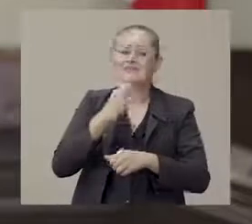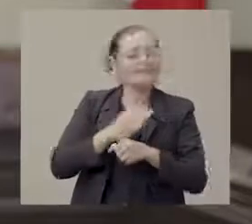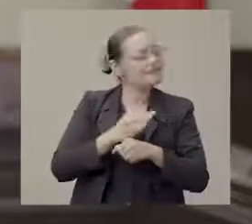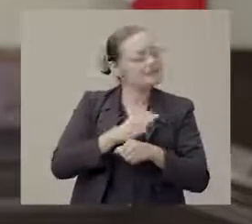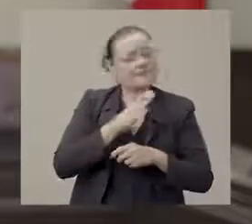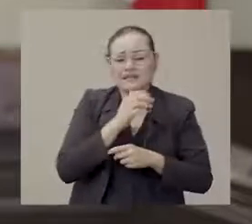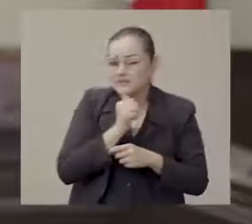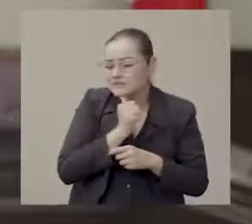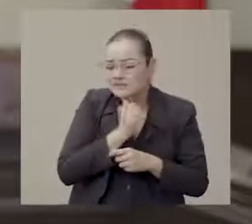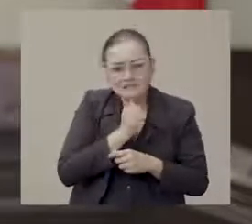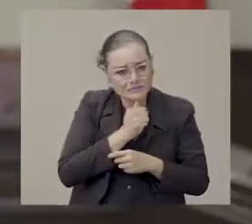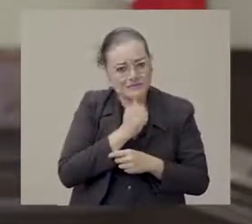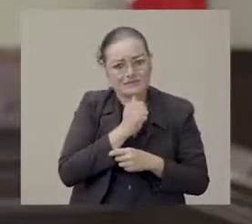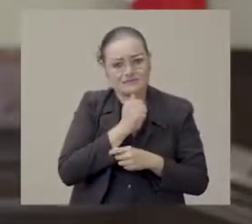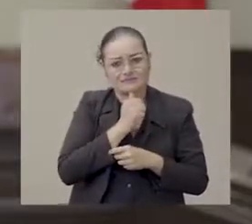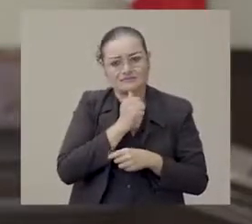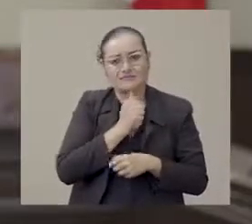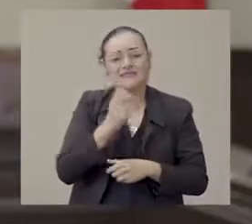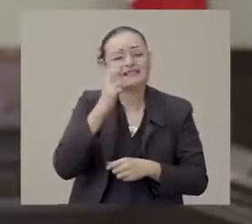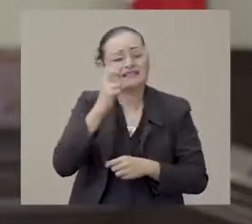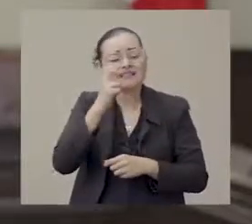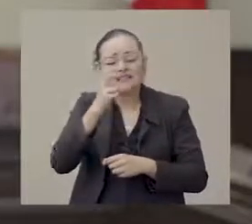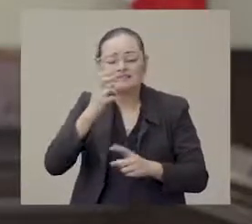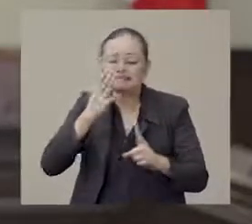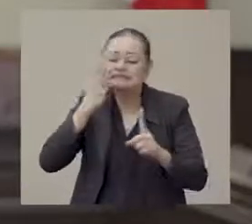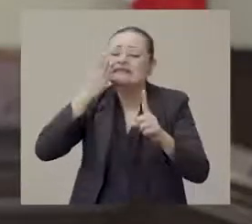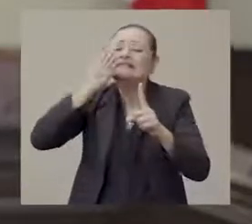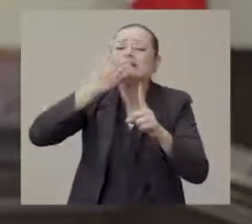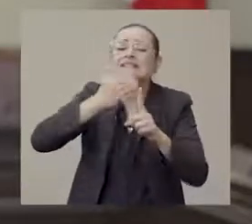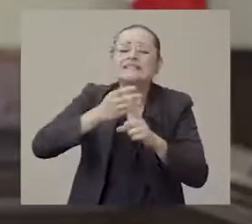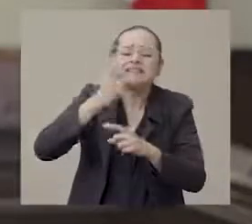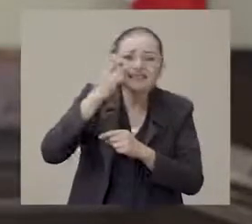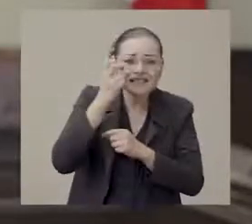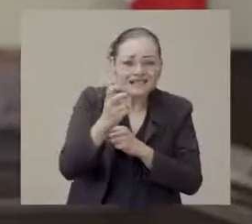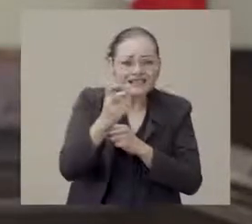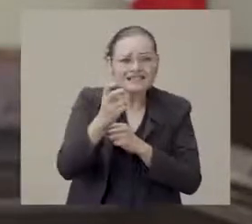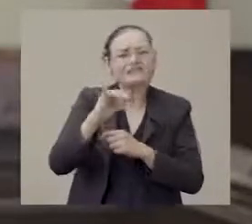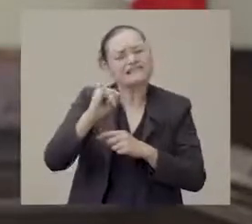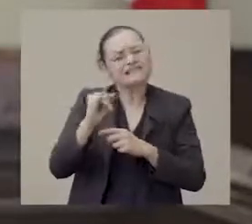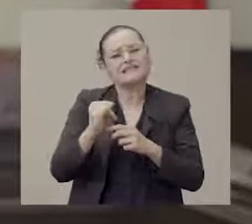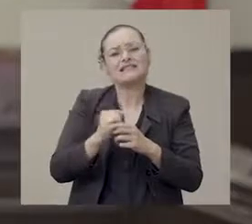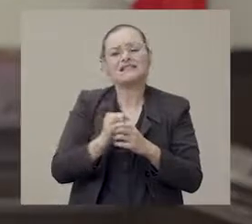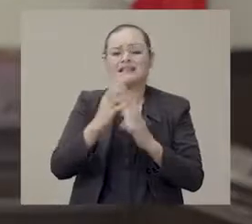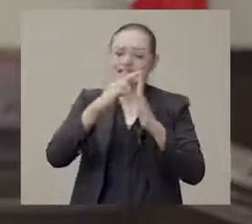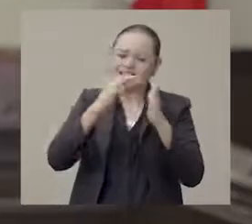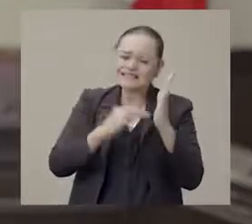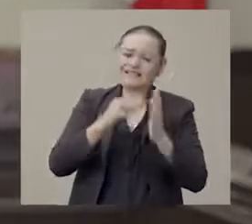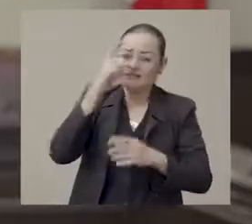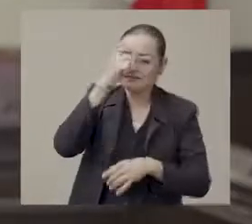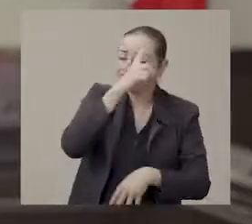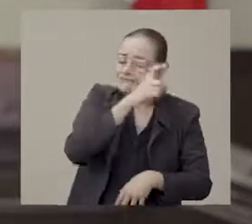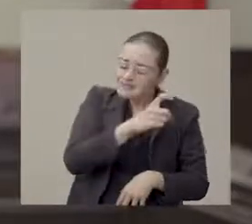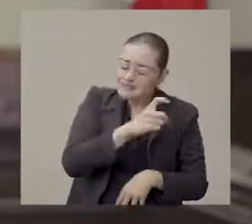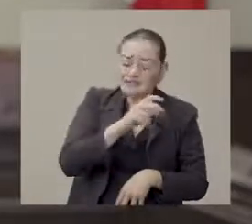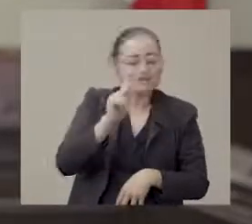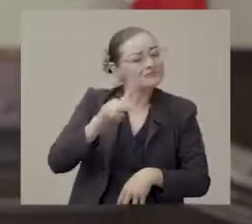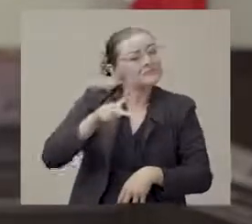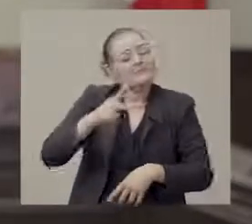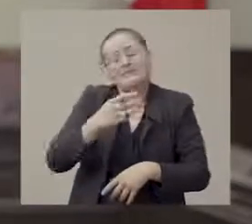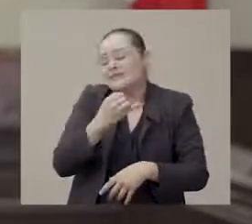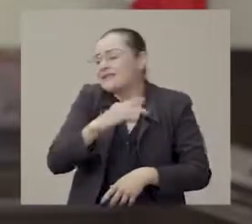Que no sea esta la última Navidad. Ese es el objetivo de estas medidas dolorosas, pero impostergables.